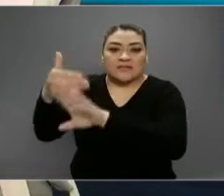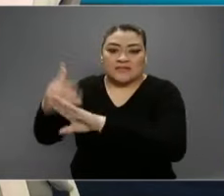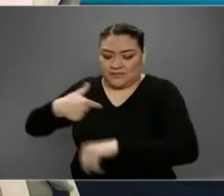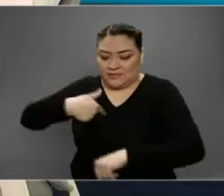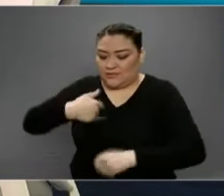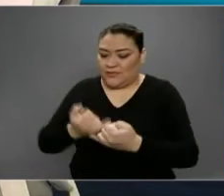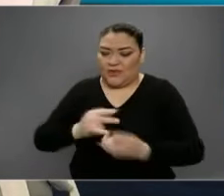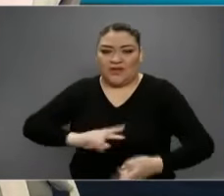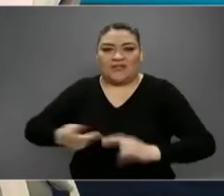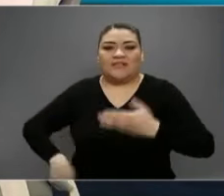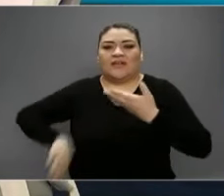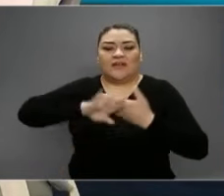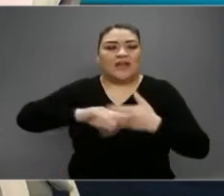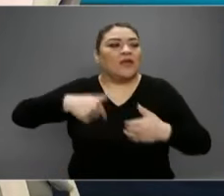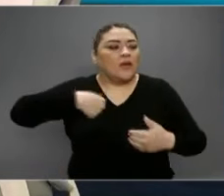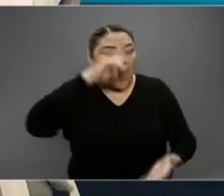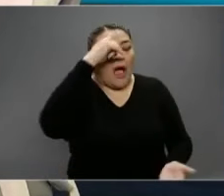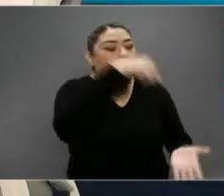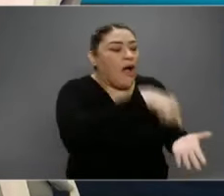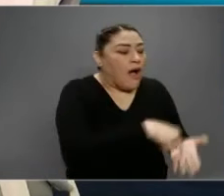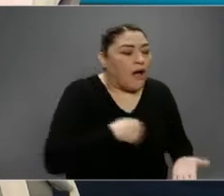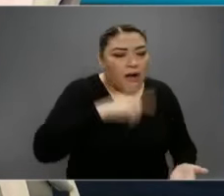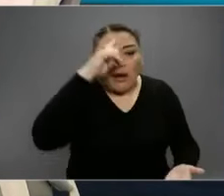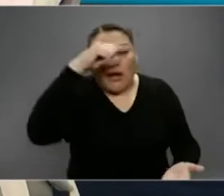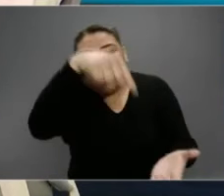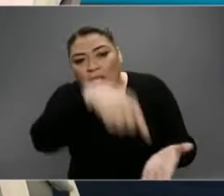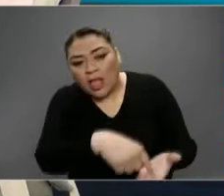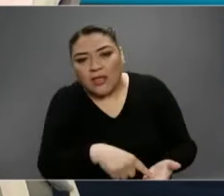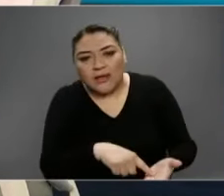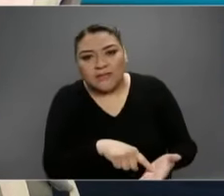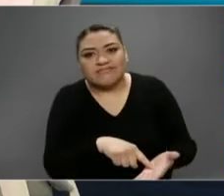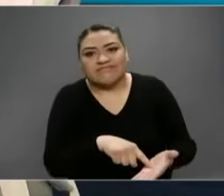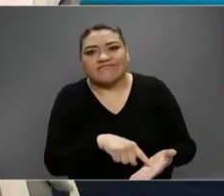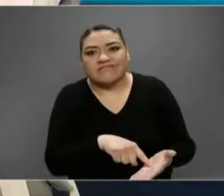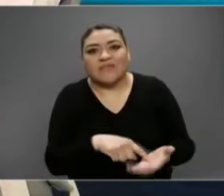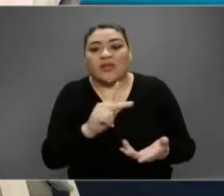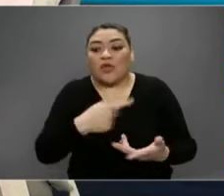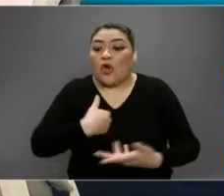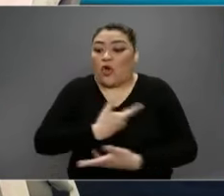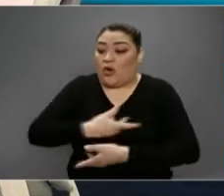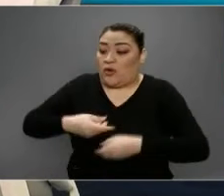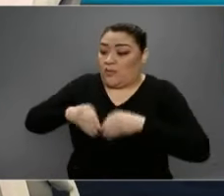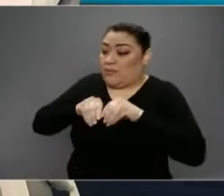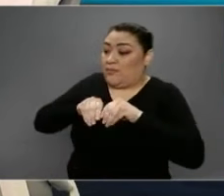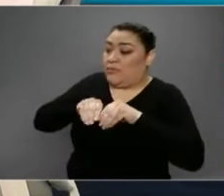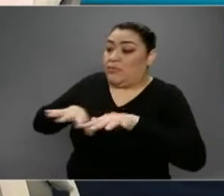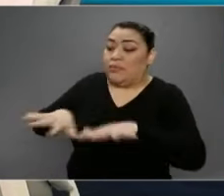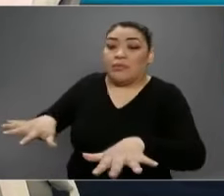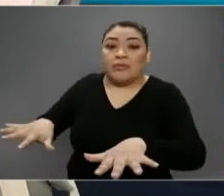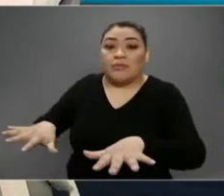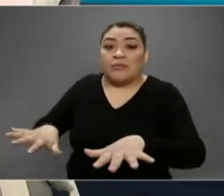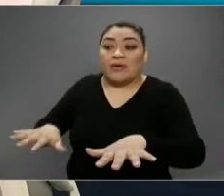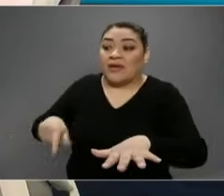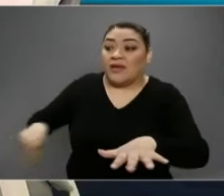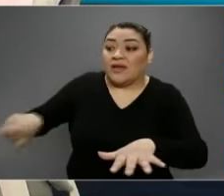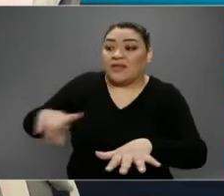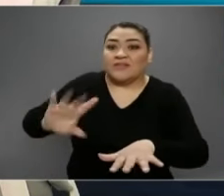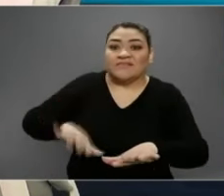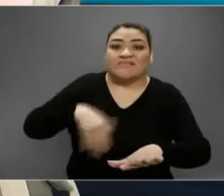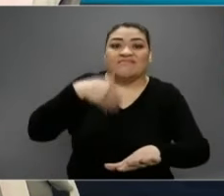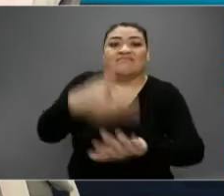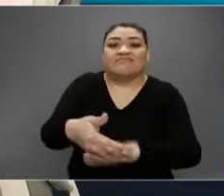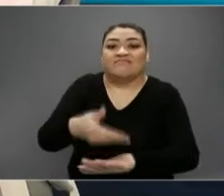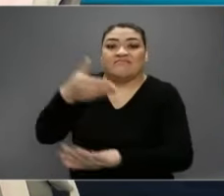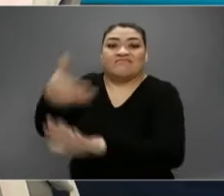daño a nosotros mismos al creer en todo lo que nos llega por mensajes. Pero encima al diseminarlo, estamos haciendo un daño mayor